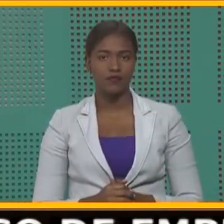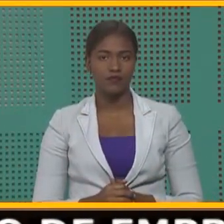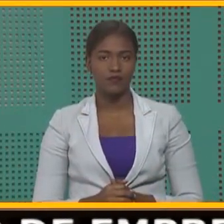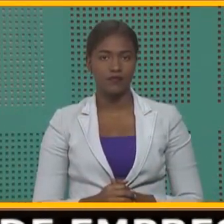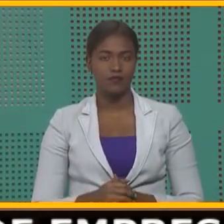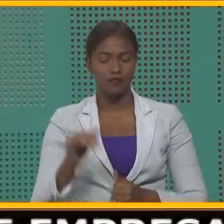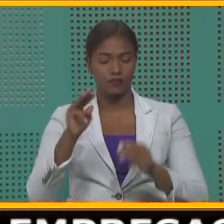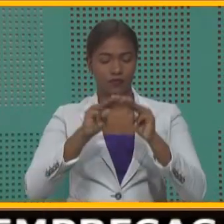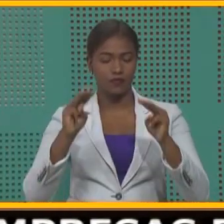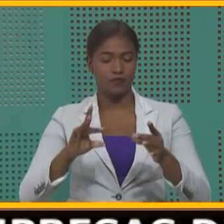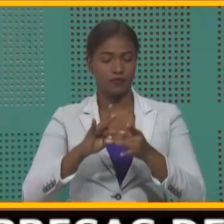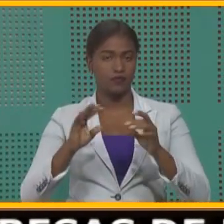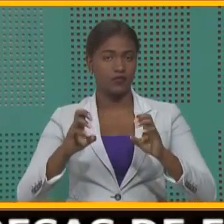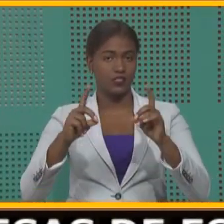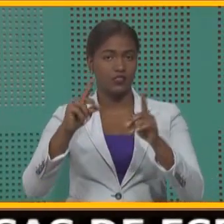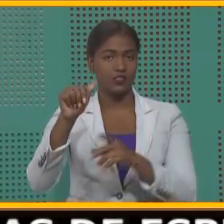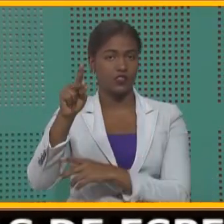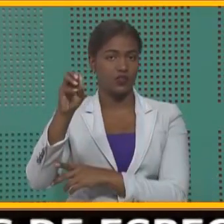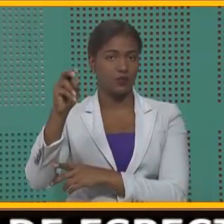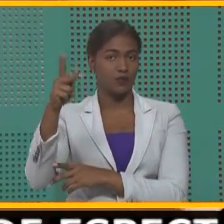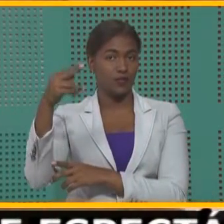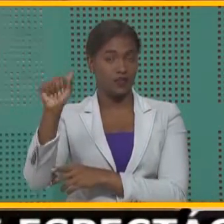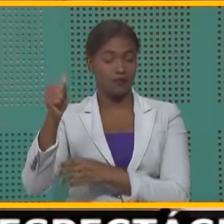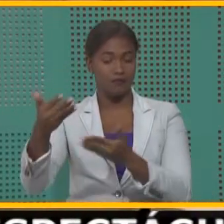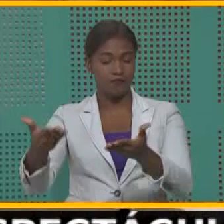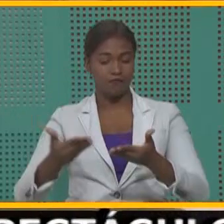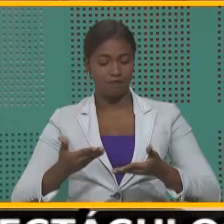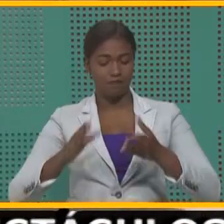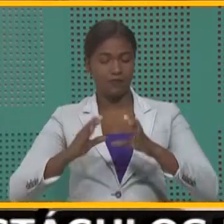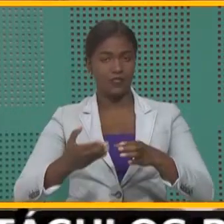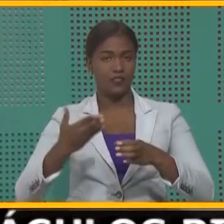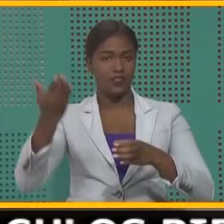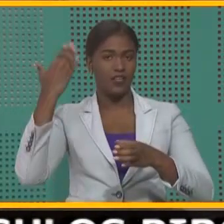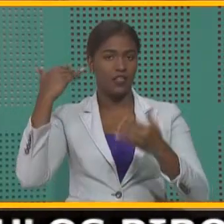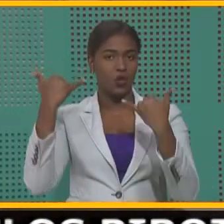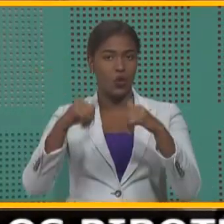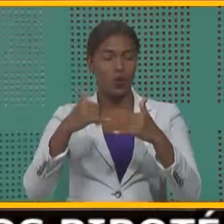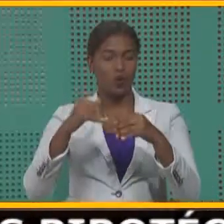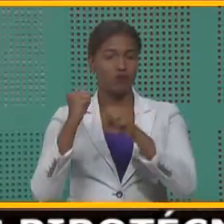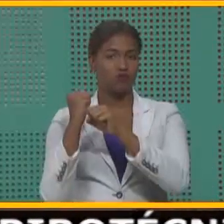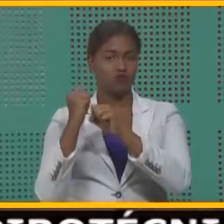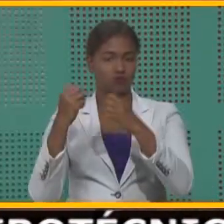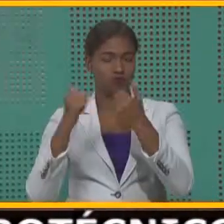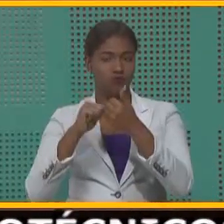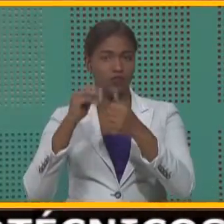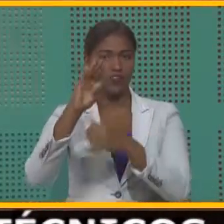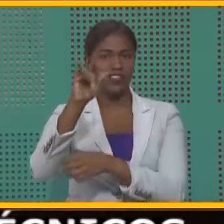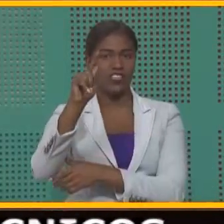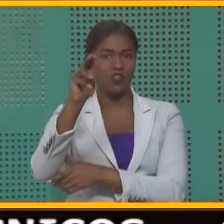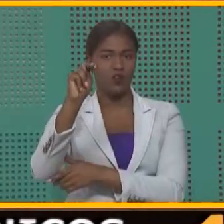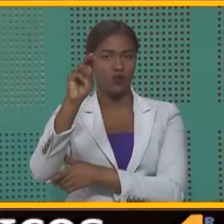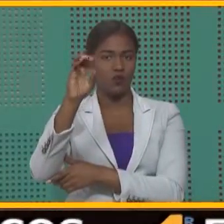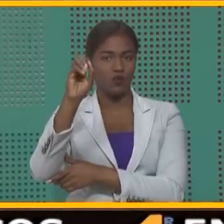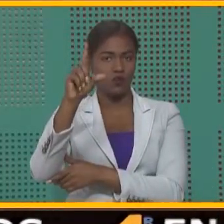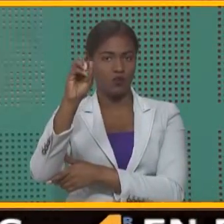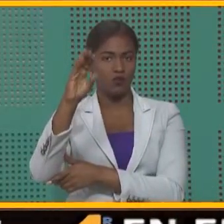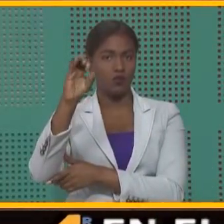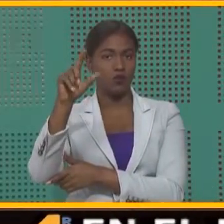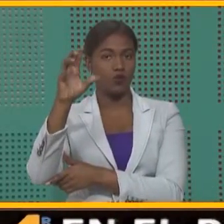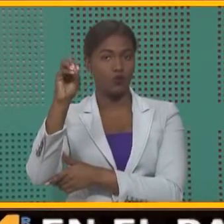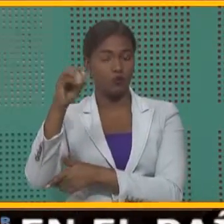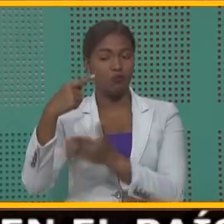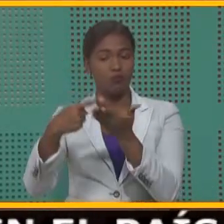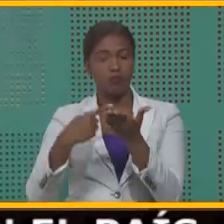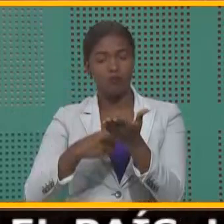Y bien, el Ministro de Educación, Antonio Peña Mirabal, recibió en su despacho al exjugador de Grandes Ligas, Bartolo Colón, con quien conversó en detalle